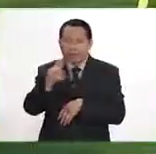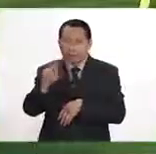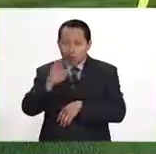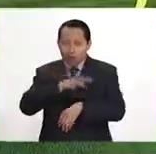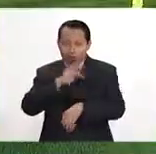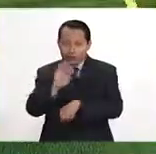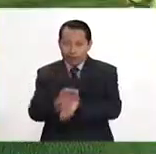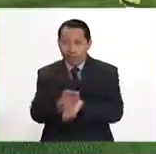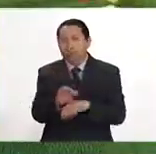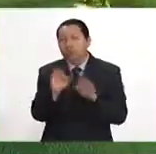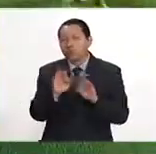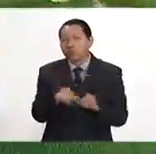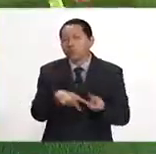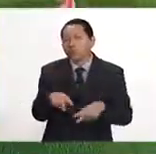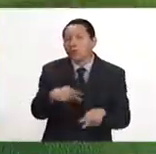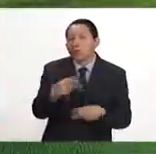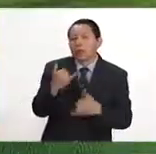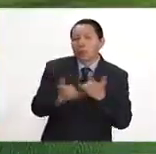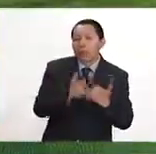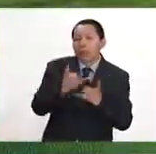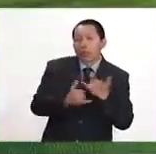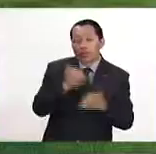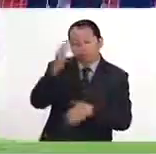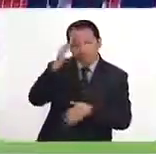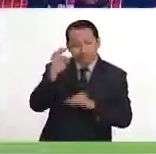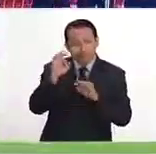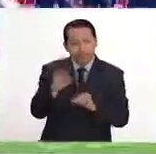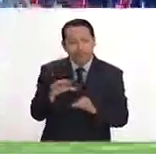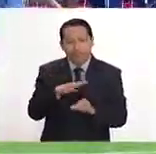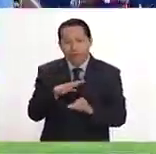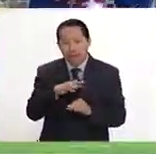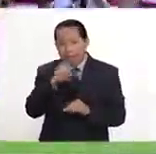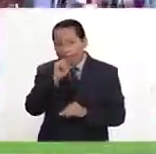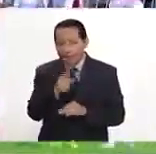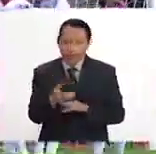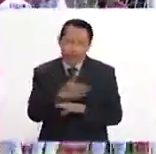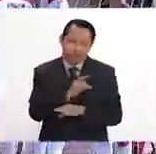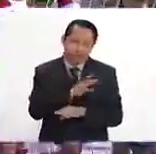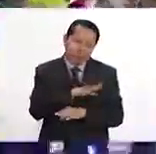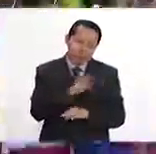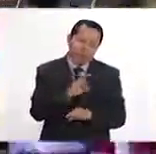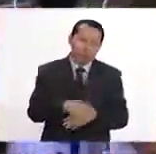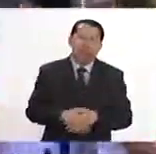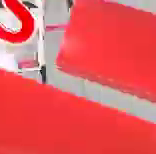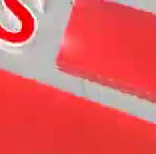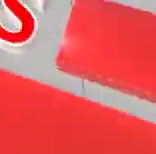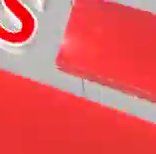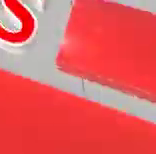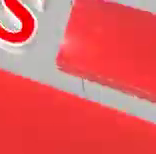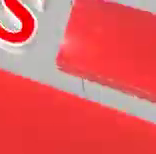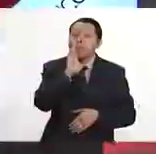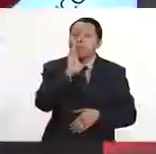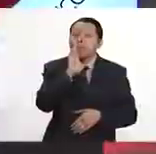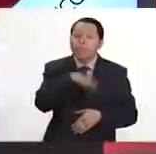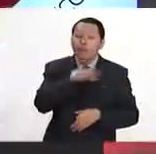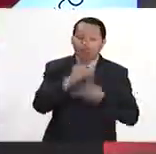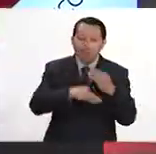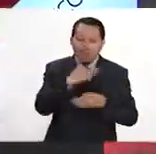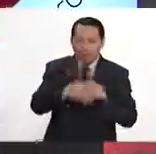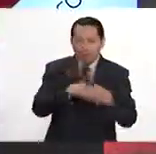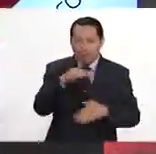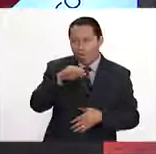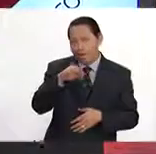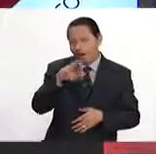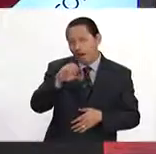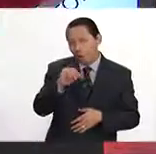la calidad y todo el fútbol este jugador titular indiscutible de La Roja, como es conocida. Malas noticias ahora para Marquito, que ya es Marco.